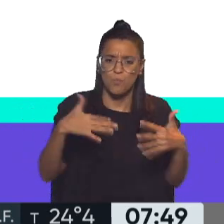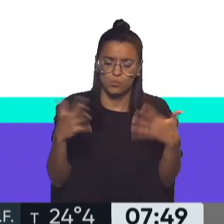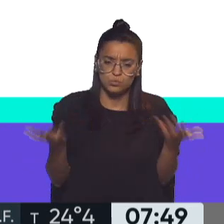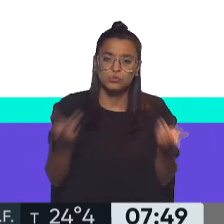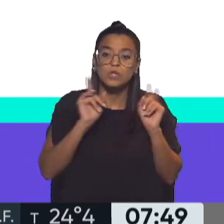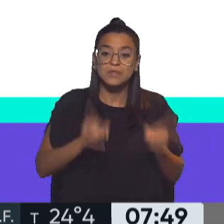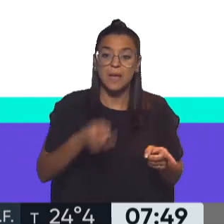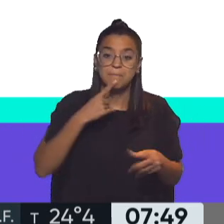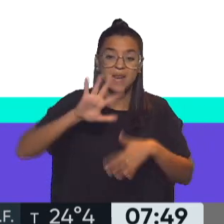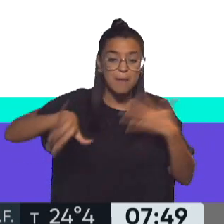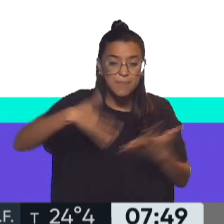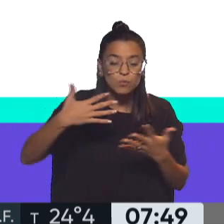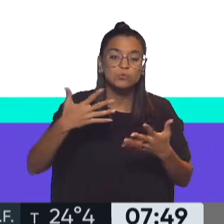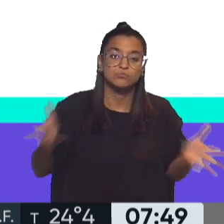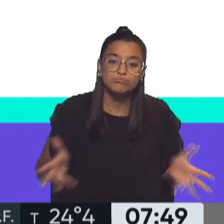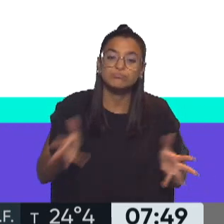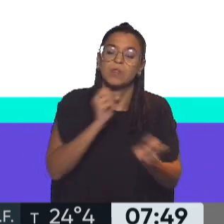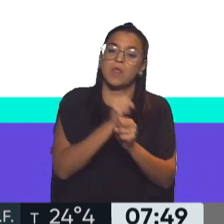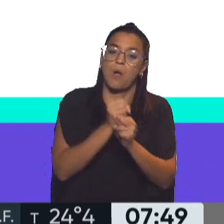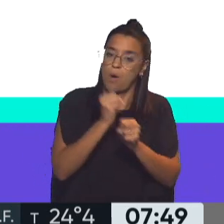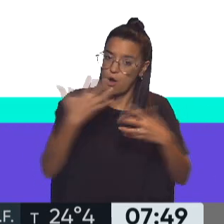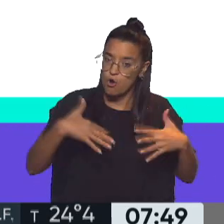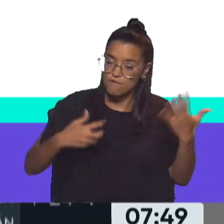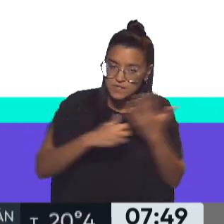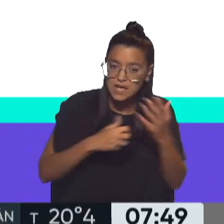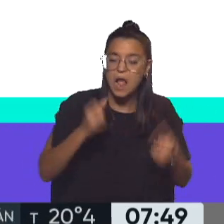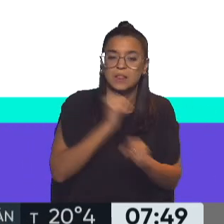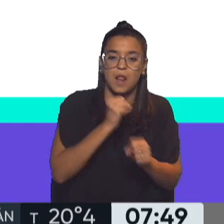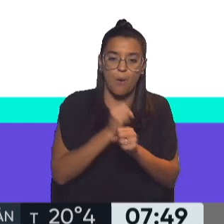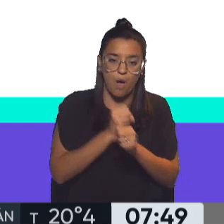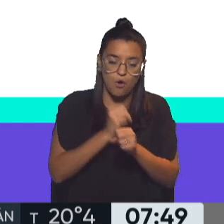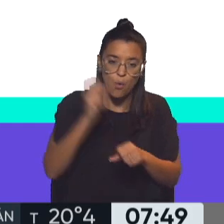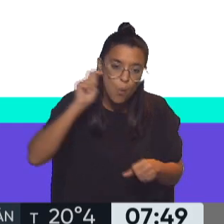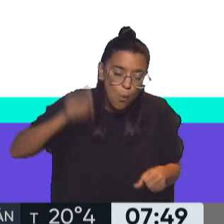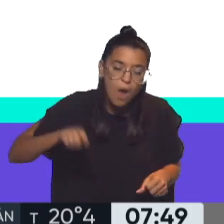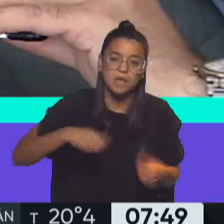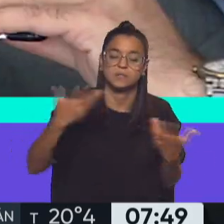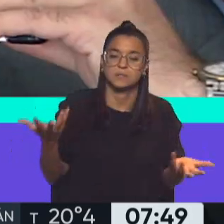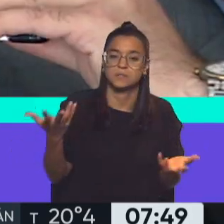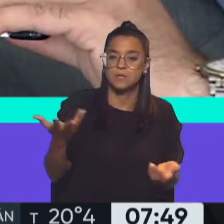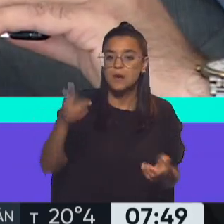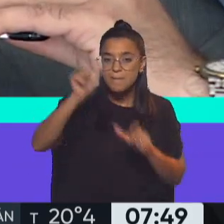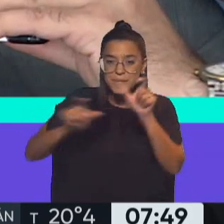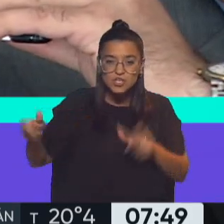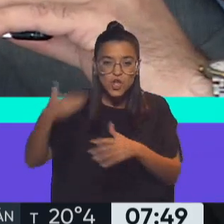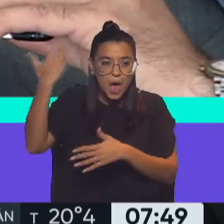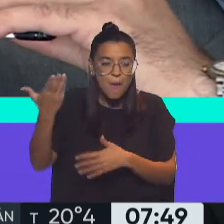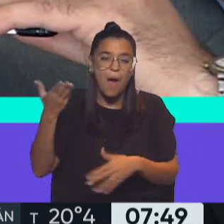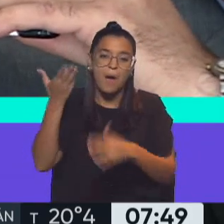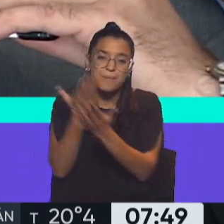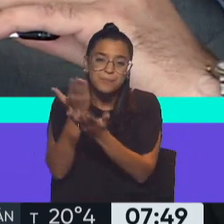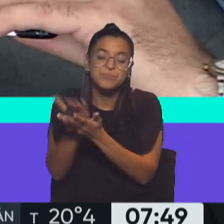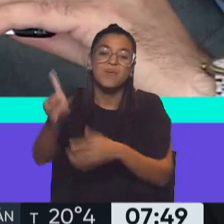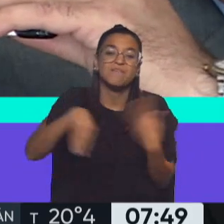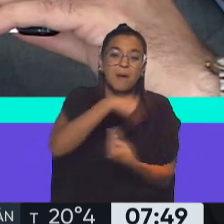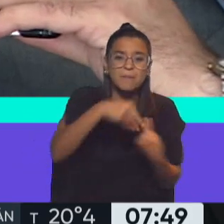de la repercusión se le dio mucho trabajo, trabajo fiscal, trabajo de juez, de los perellantes. La familia tuvo